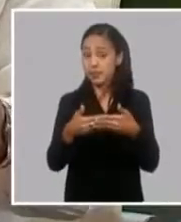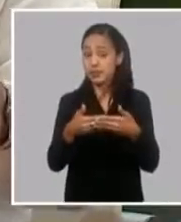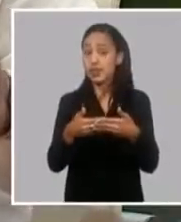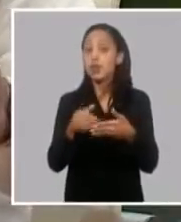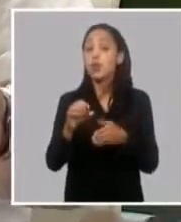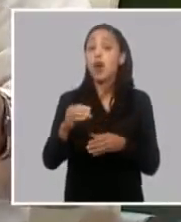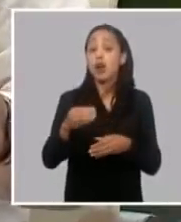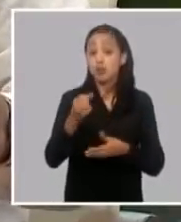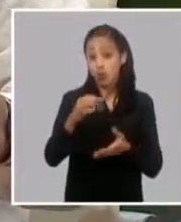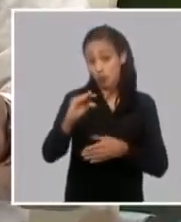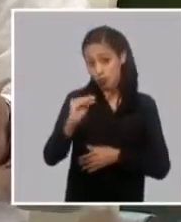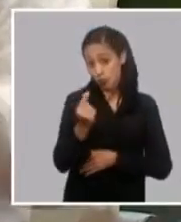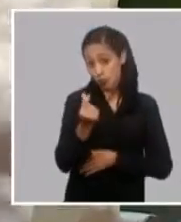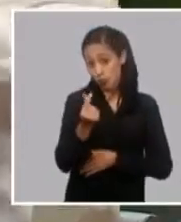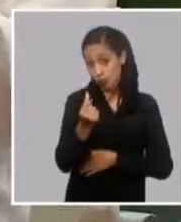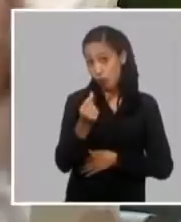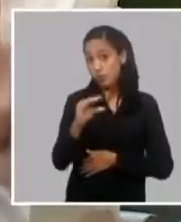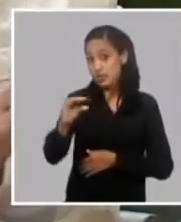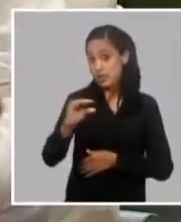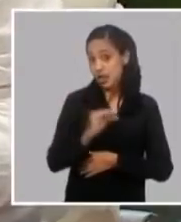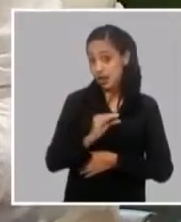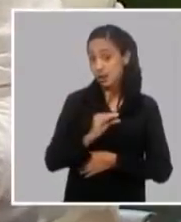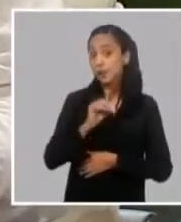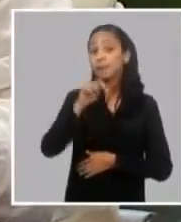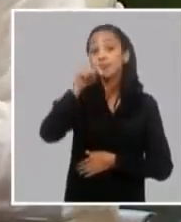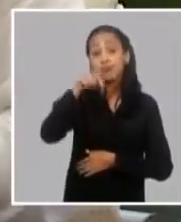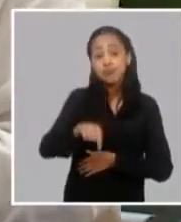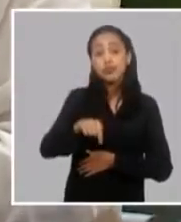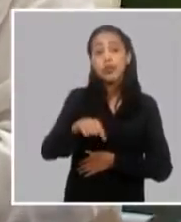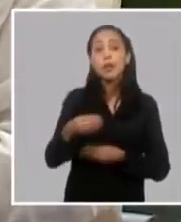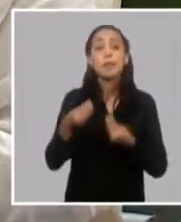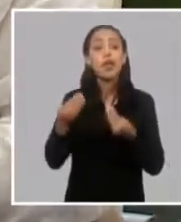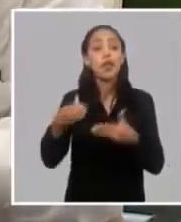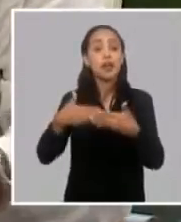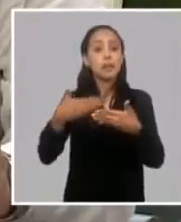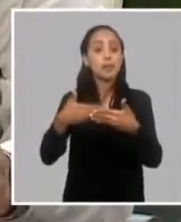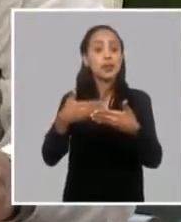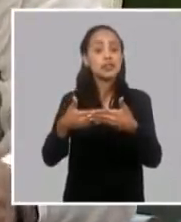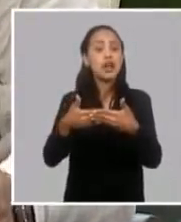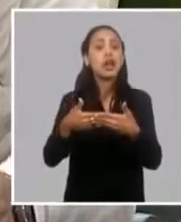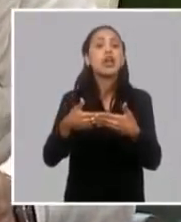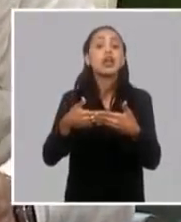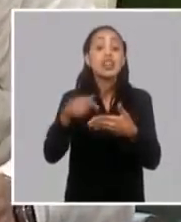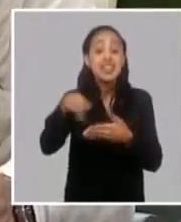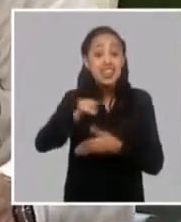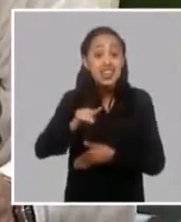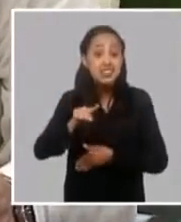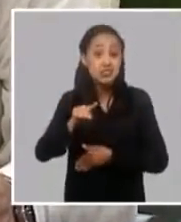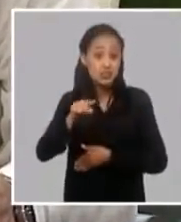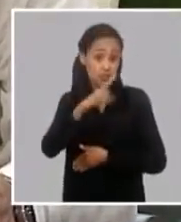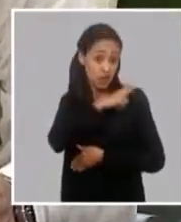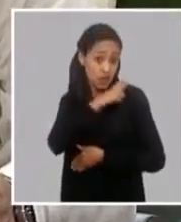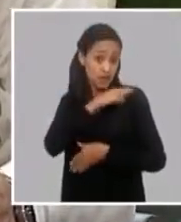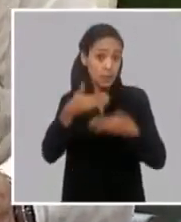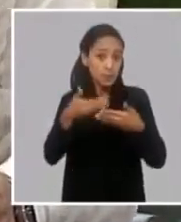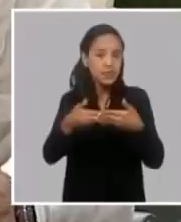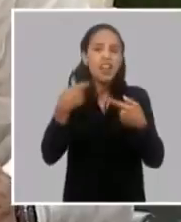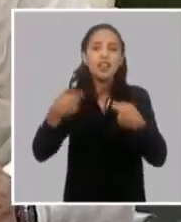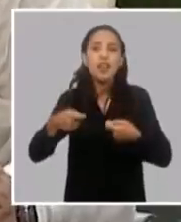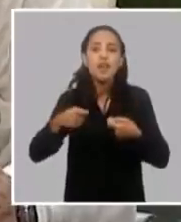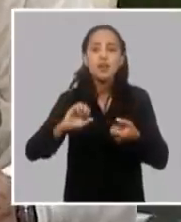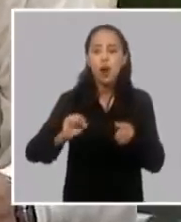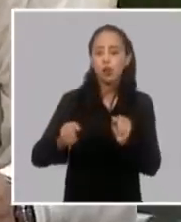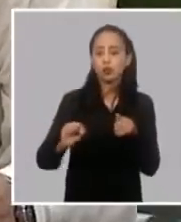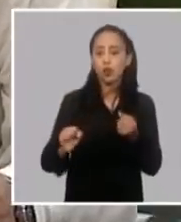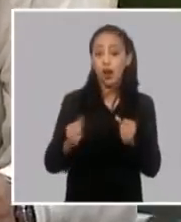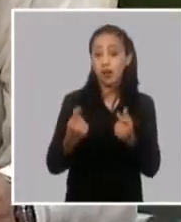empresa y la autonomía está precisamente en moverse dentro de ese fondo de salario dos o tres precisiones importantes primero esto